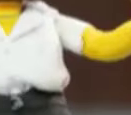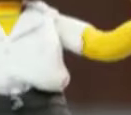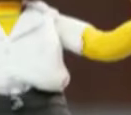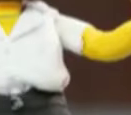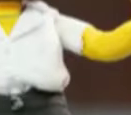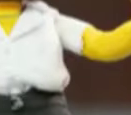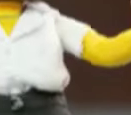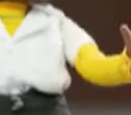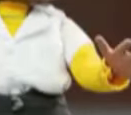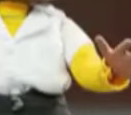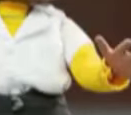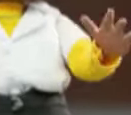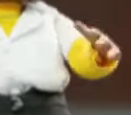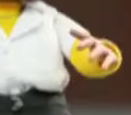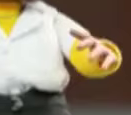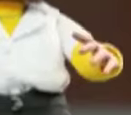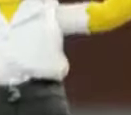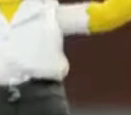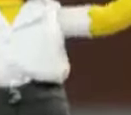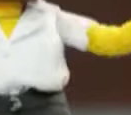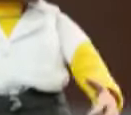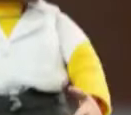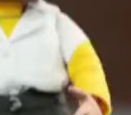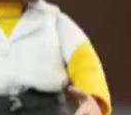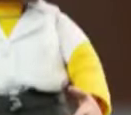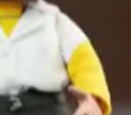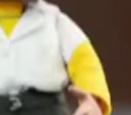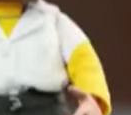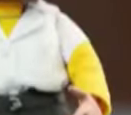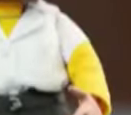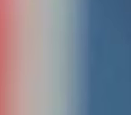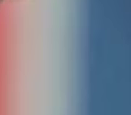Me siento un niño de carne y hueso feliz.